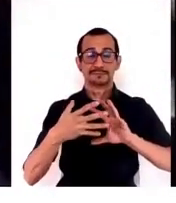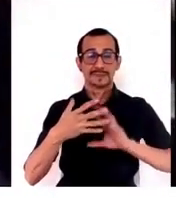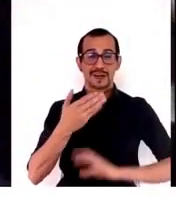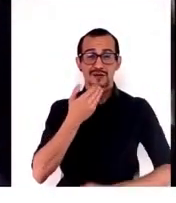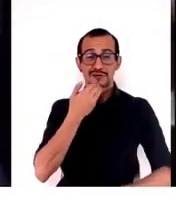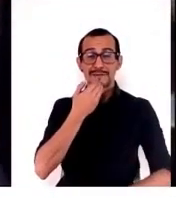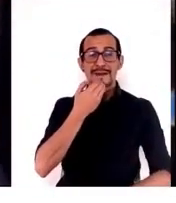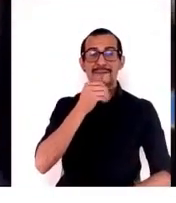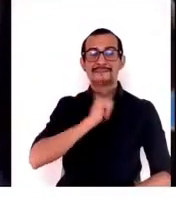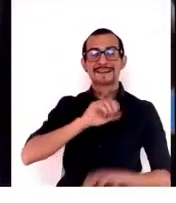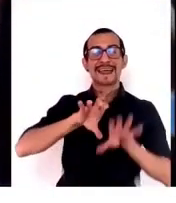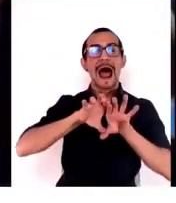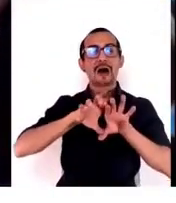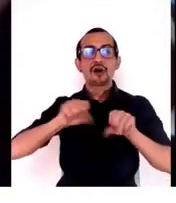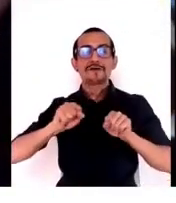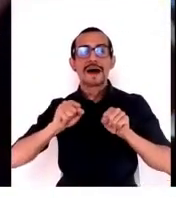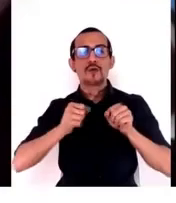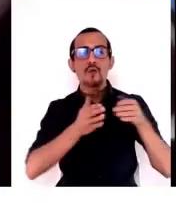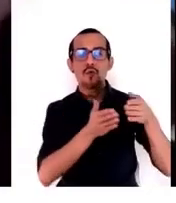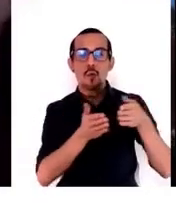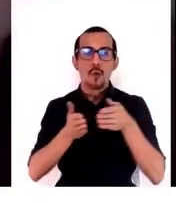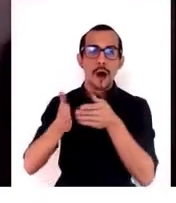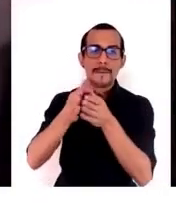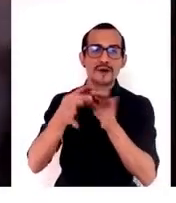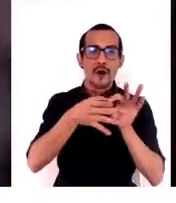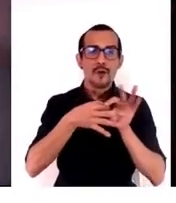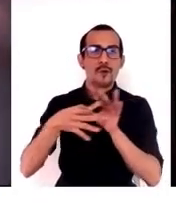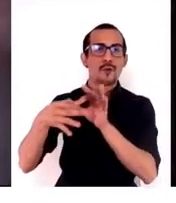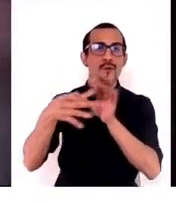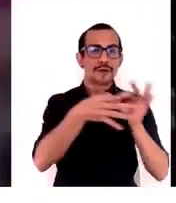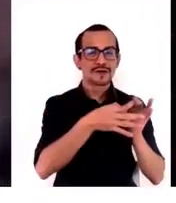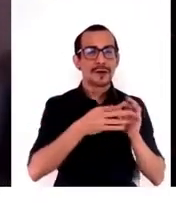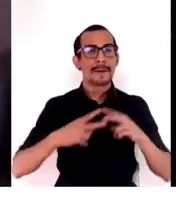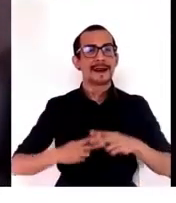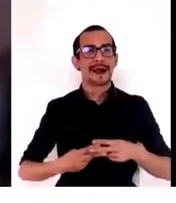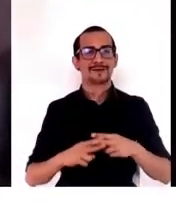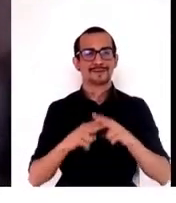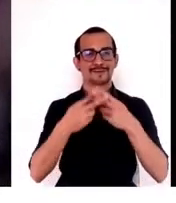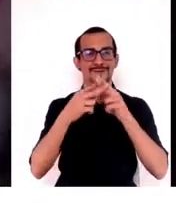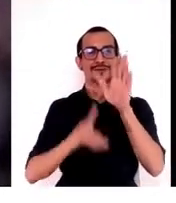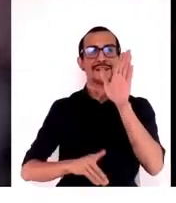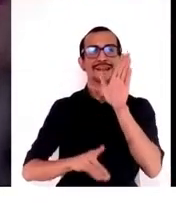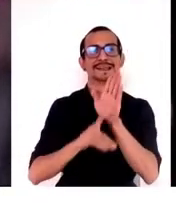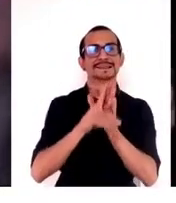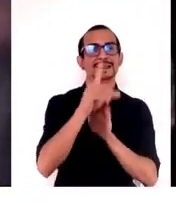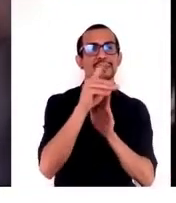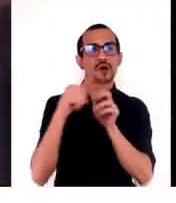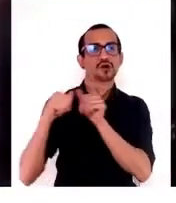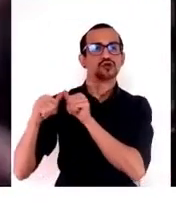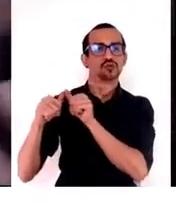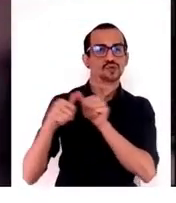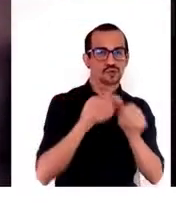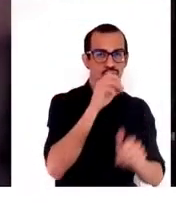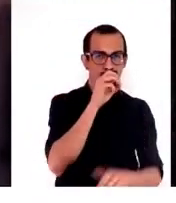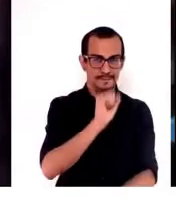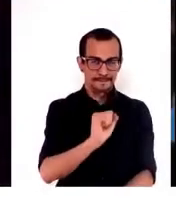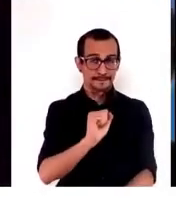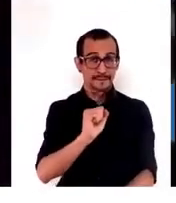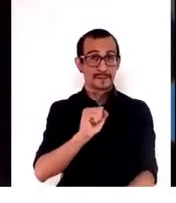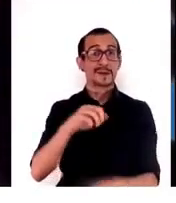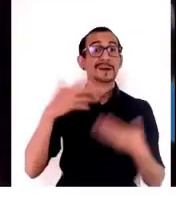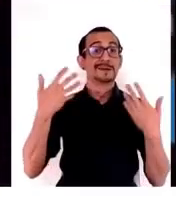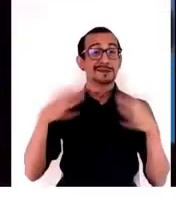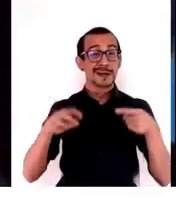definir una vía colectiva para la transición del desarrollo sostenible. Hemos pasado